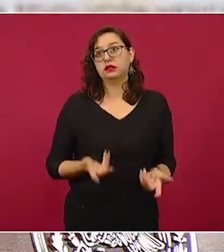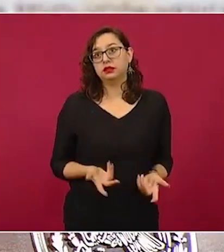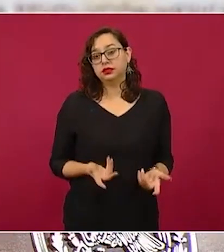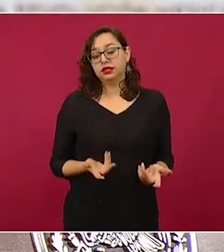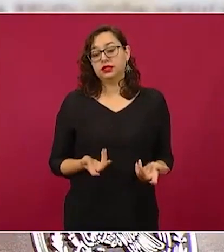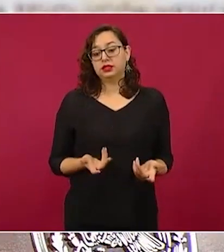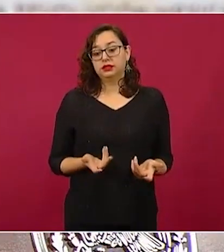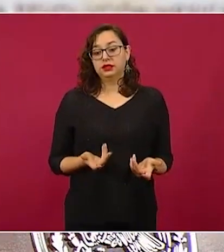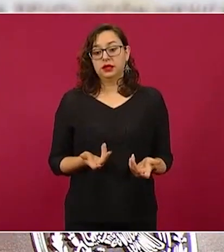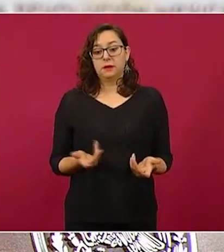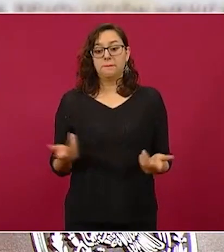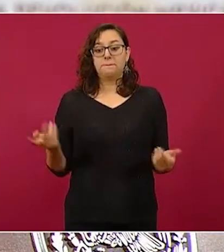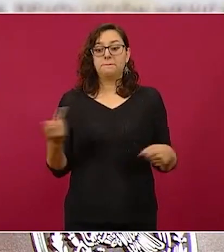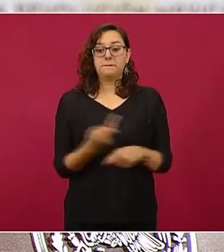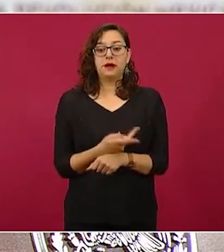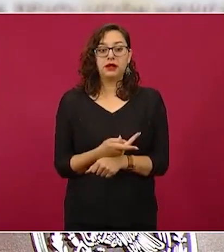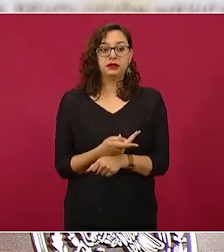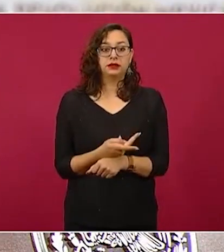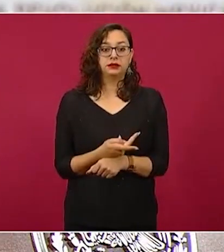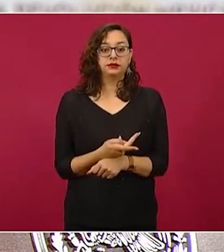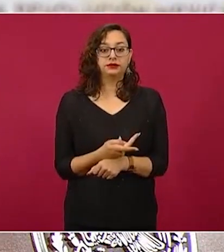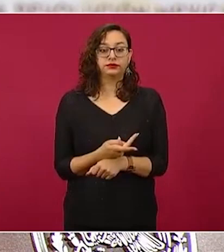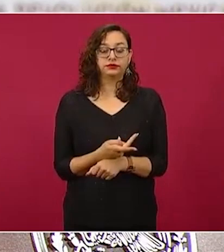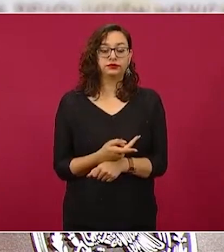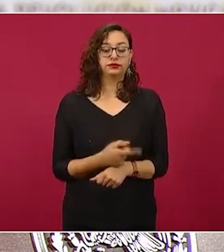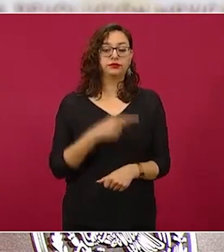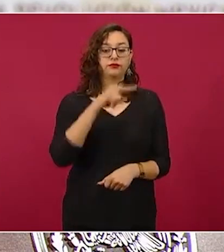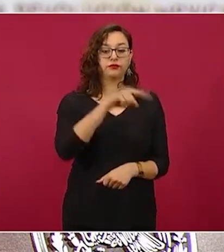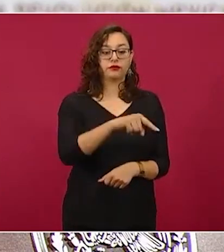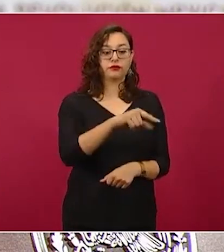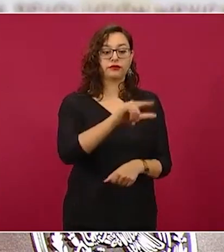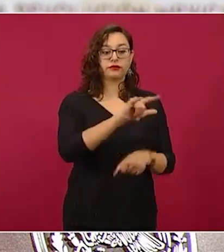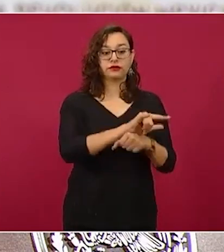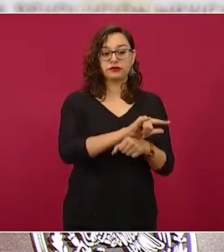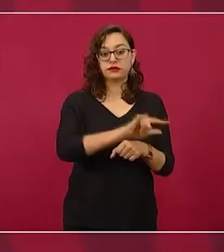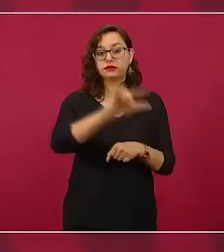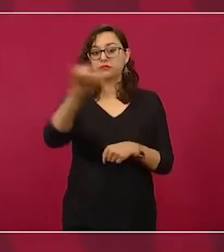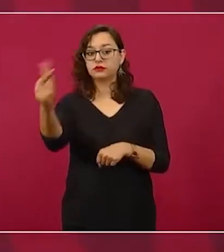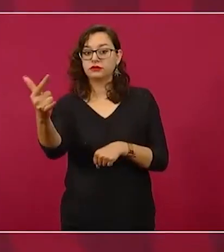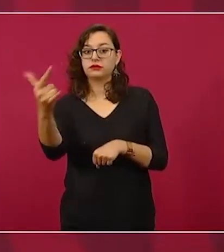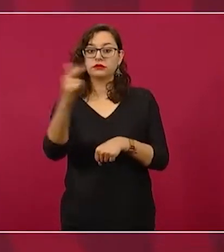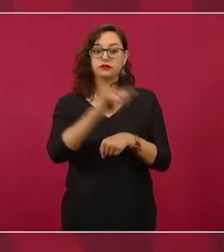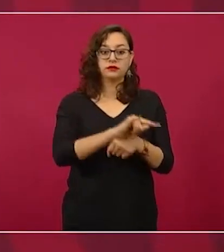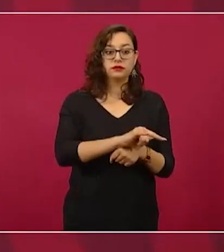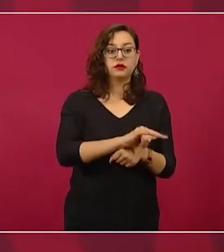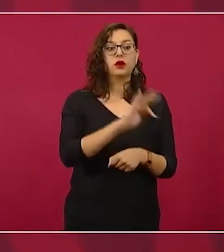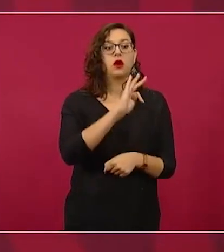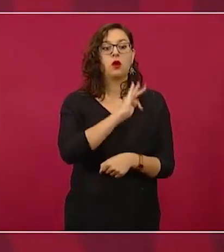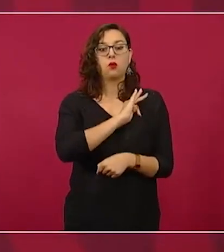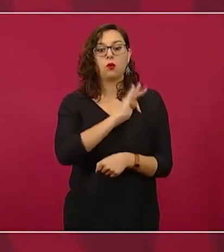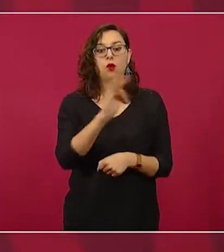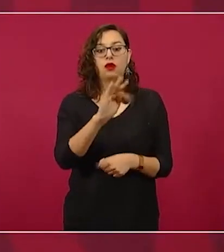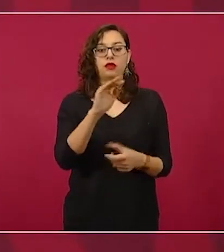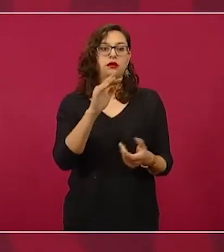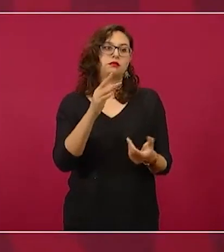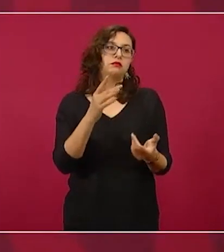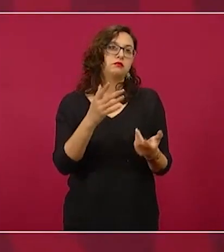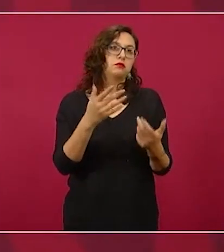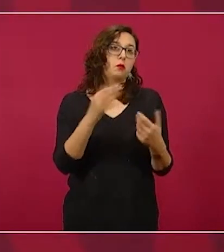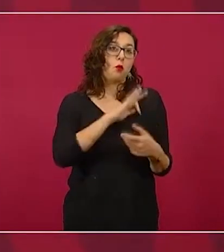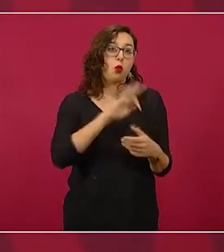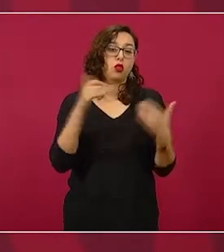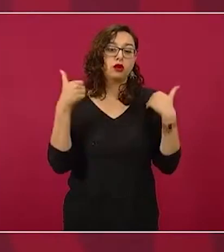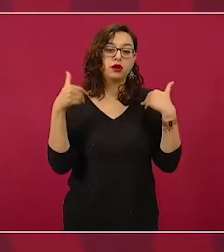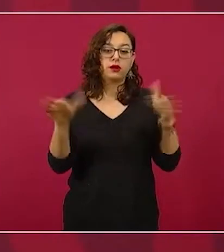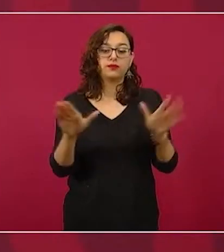presidencial por un grupo de helicópteros los cuales serían utilizados para atender incendios. Además, también se considera dar la aeronave a la empresa de